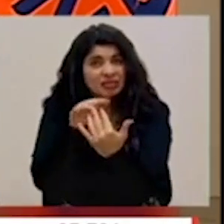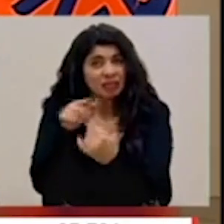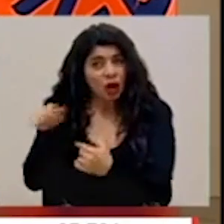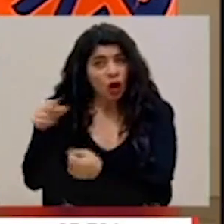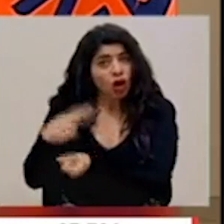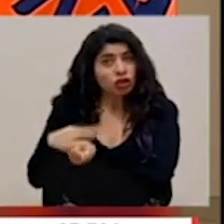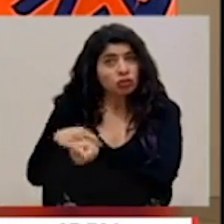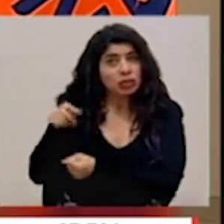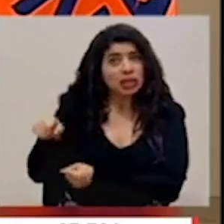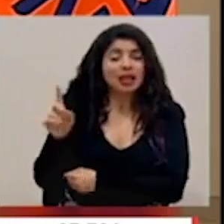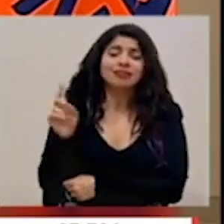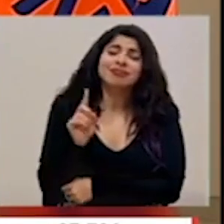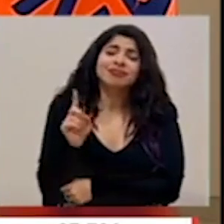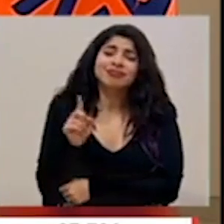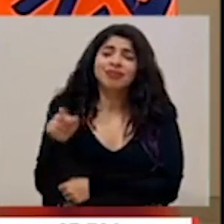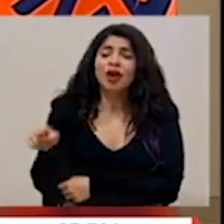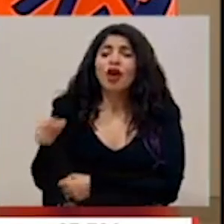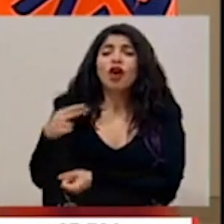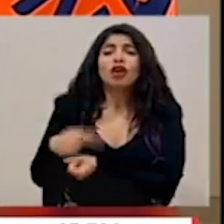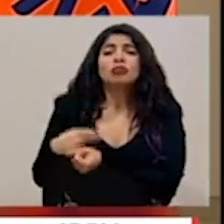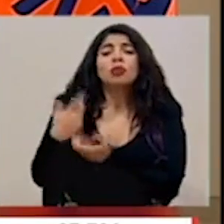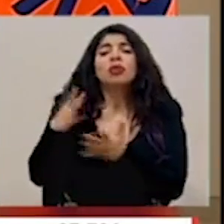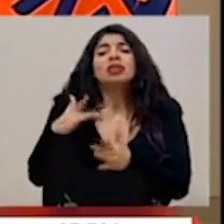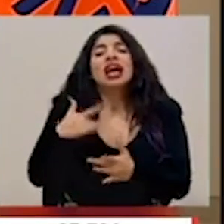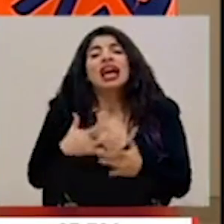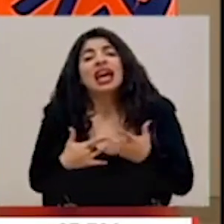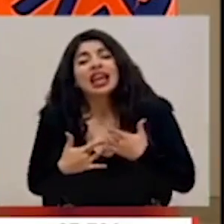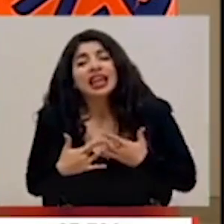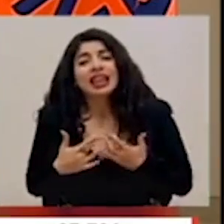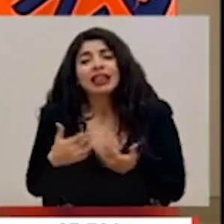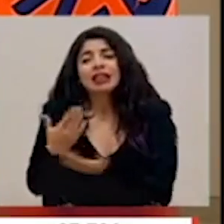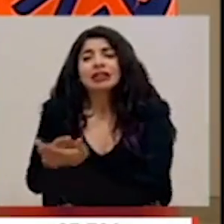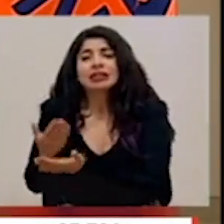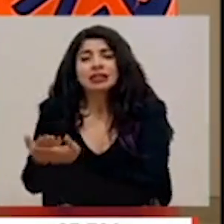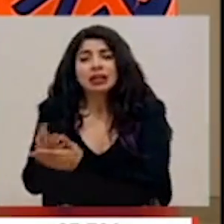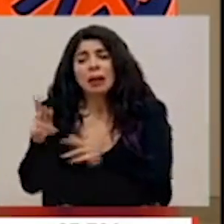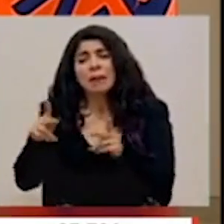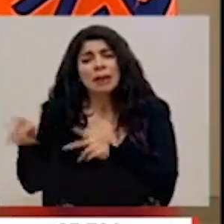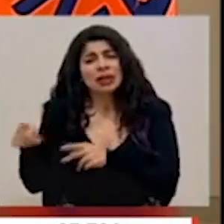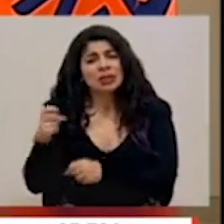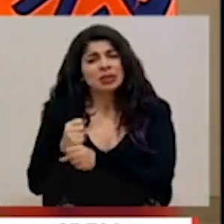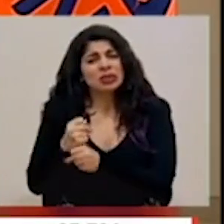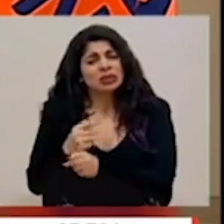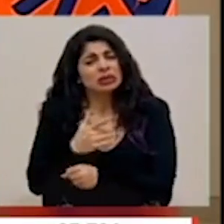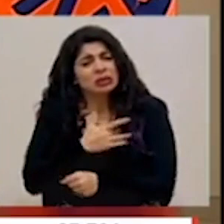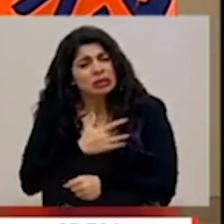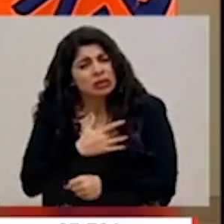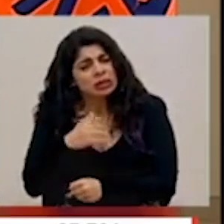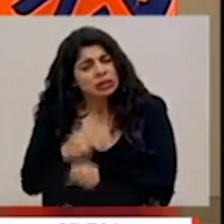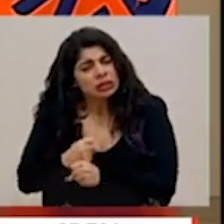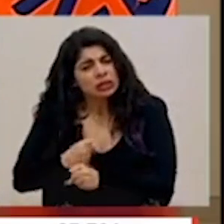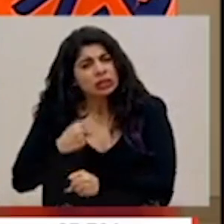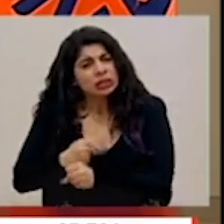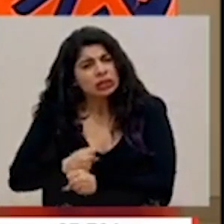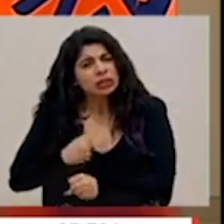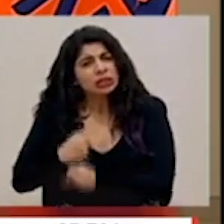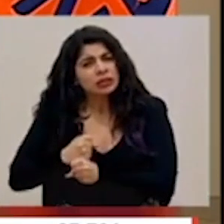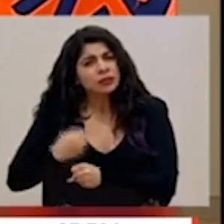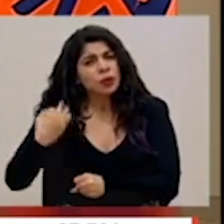Ahí llegamos solamente lesionados y hay personas de altísima mística que día a día